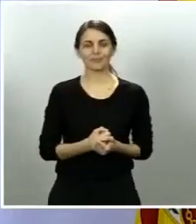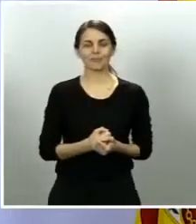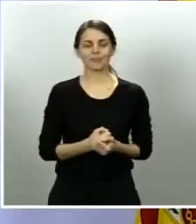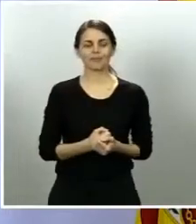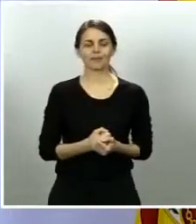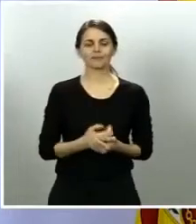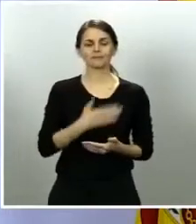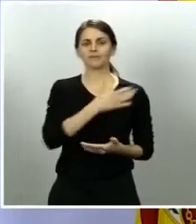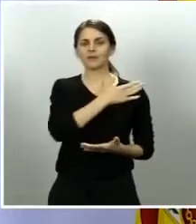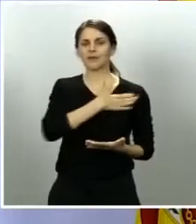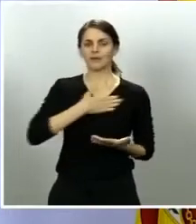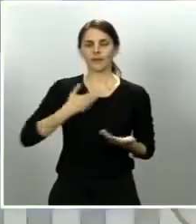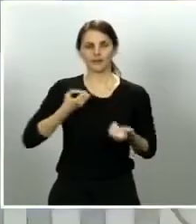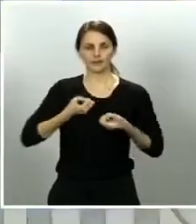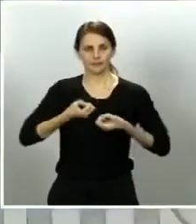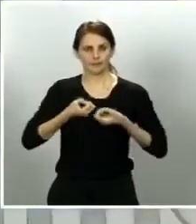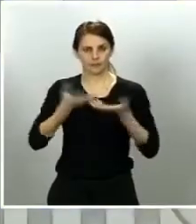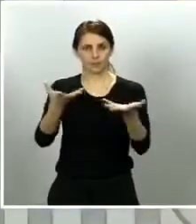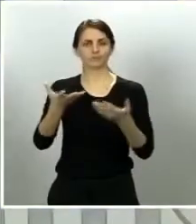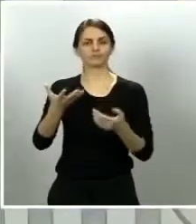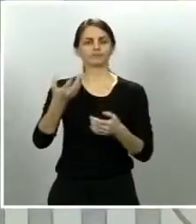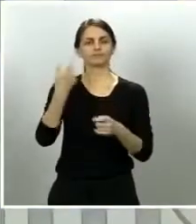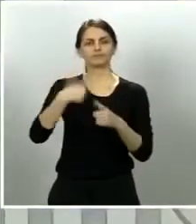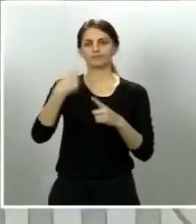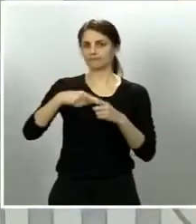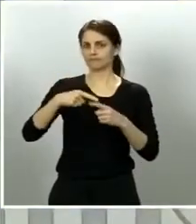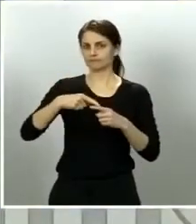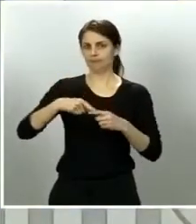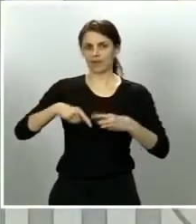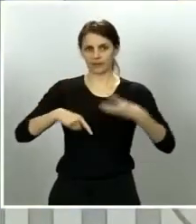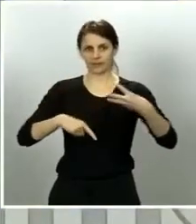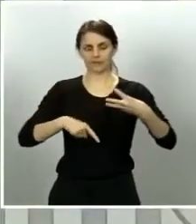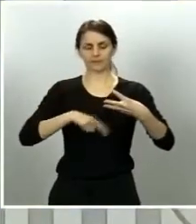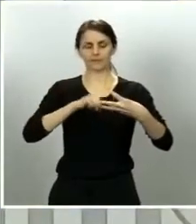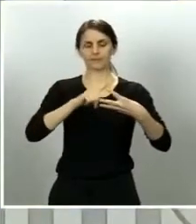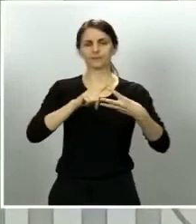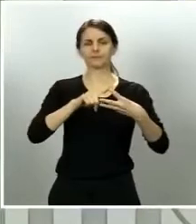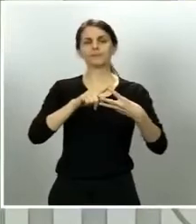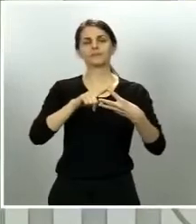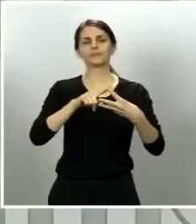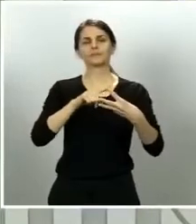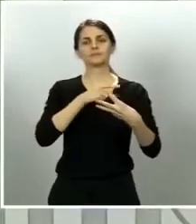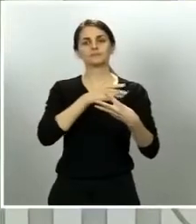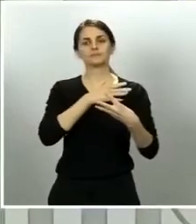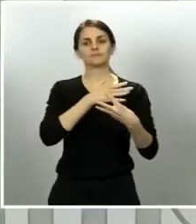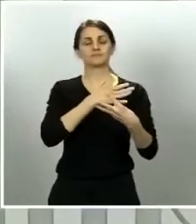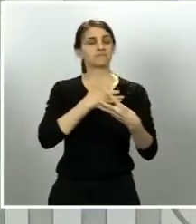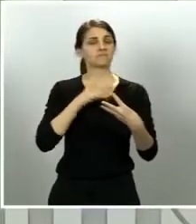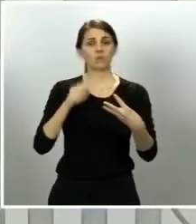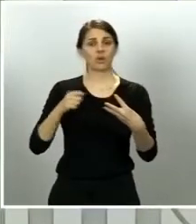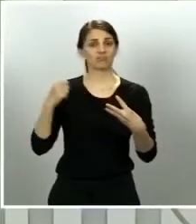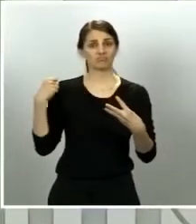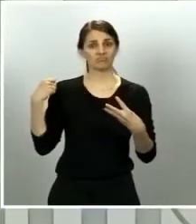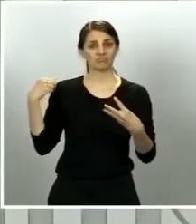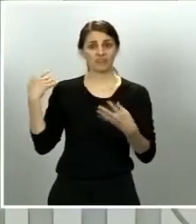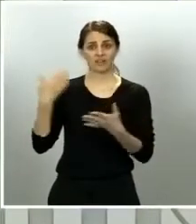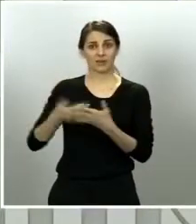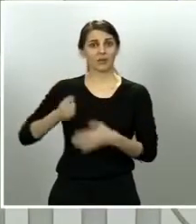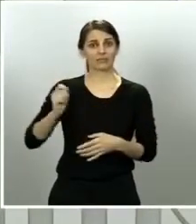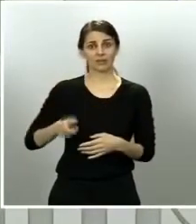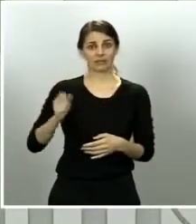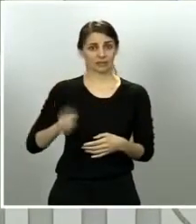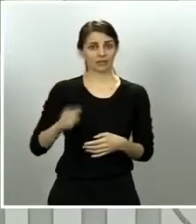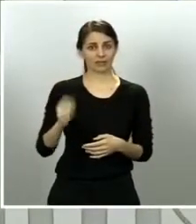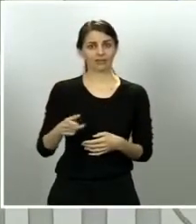con ustedes tres cuestiones. En primer lugar, voy a hacer, como es habitual en mis comparecencias, una valoración de los datos